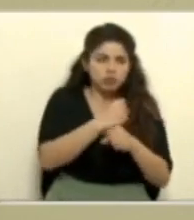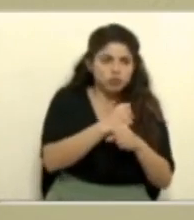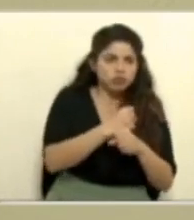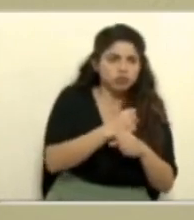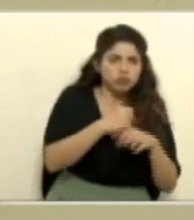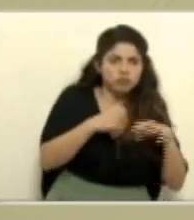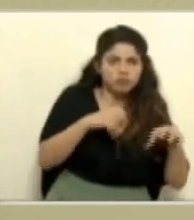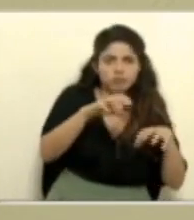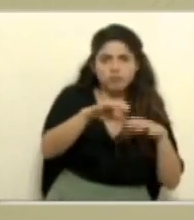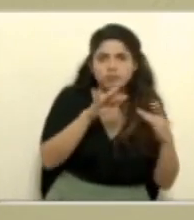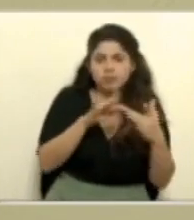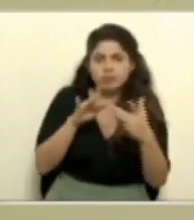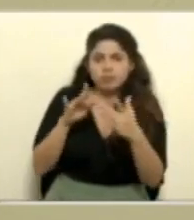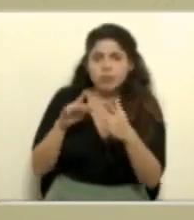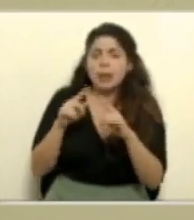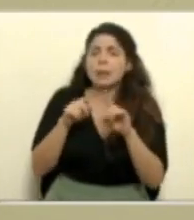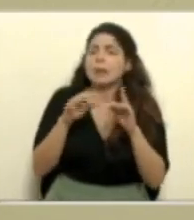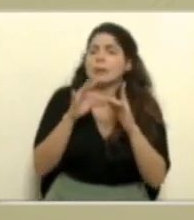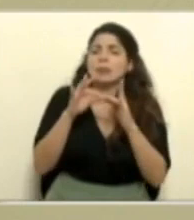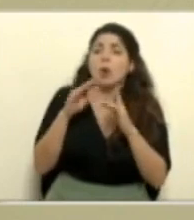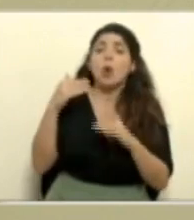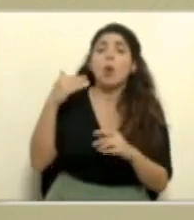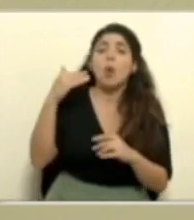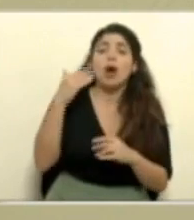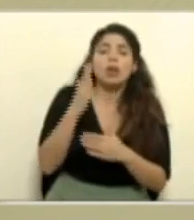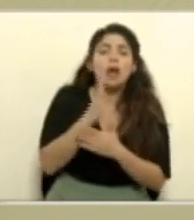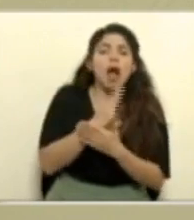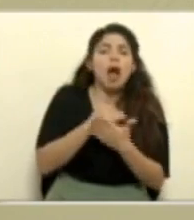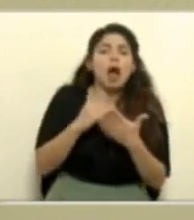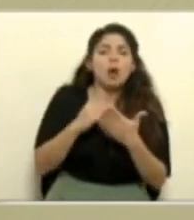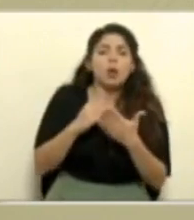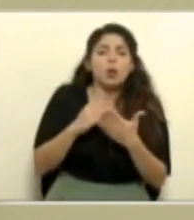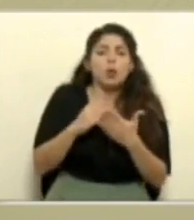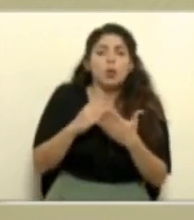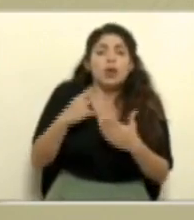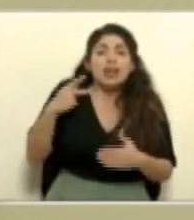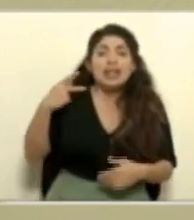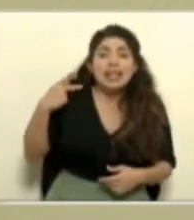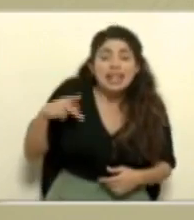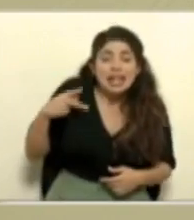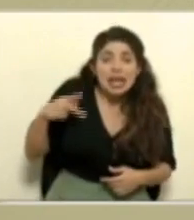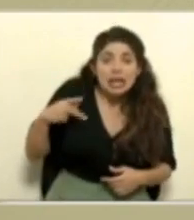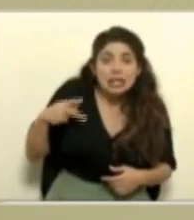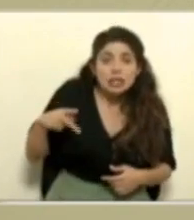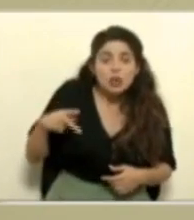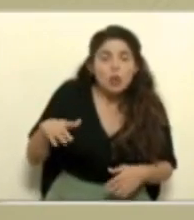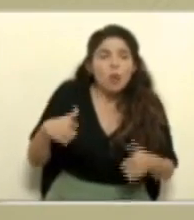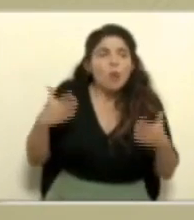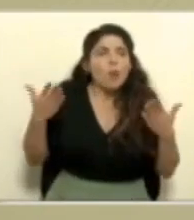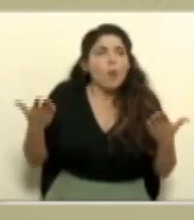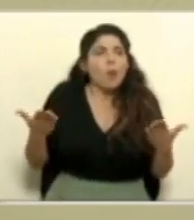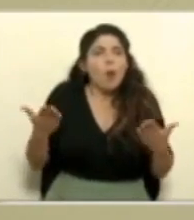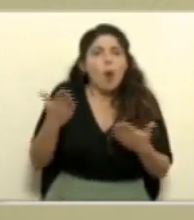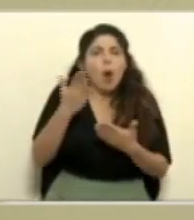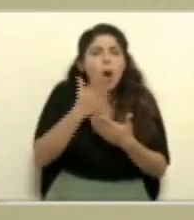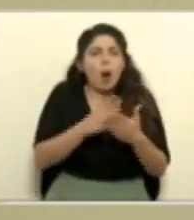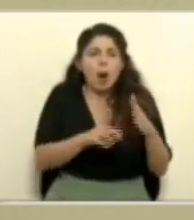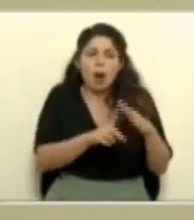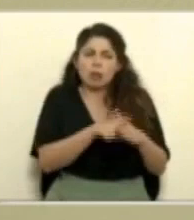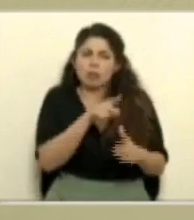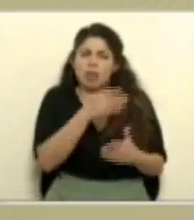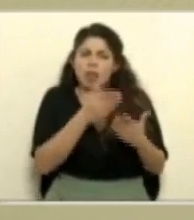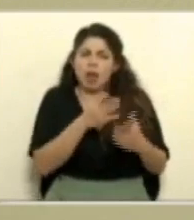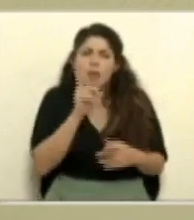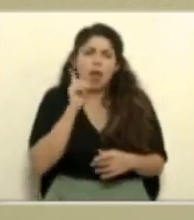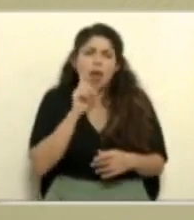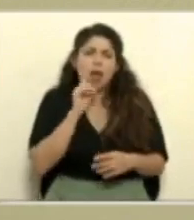todo es eso cuando hay algún tipo de riesgo o alguna señal de timo si